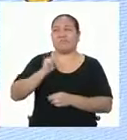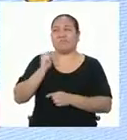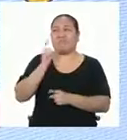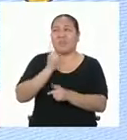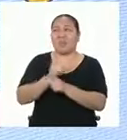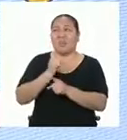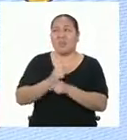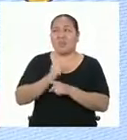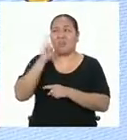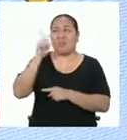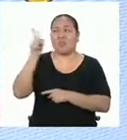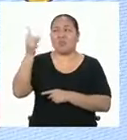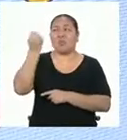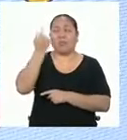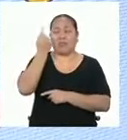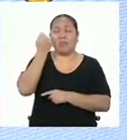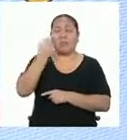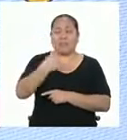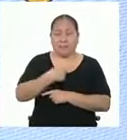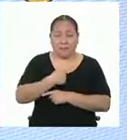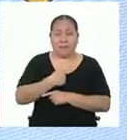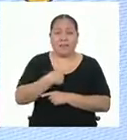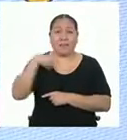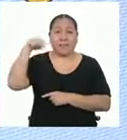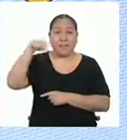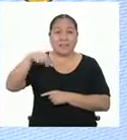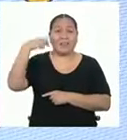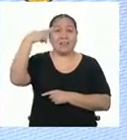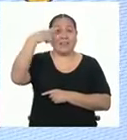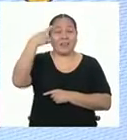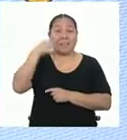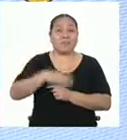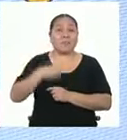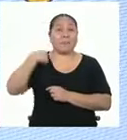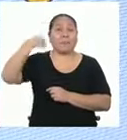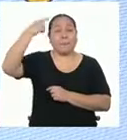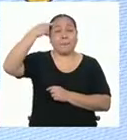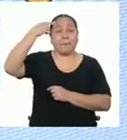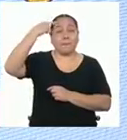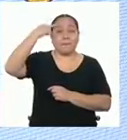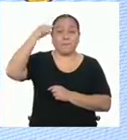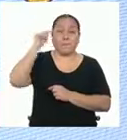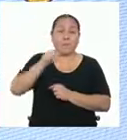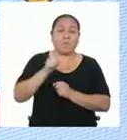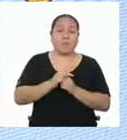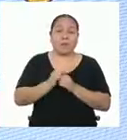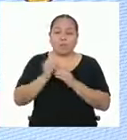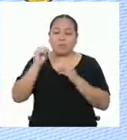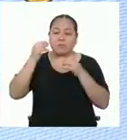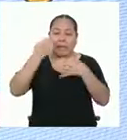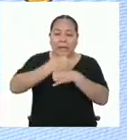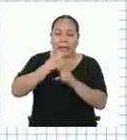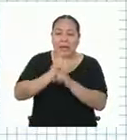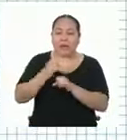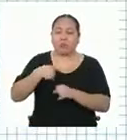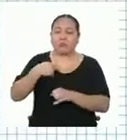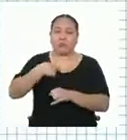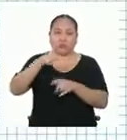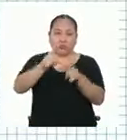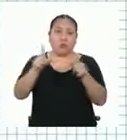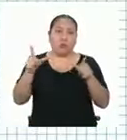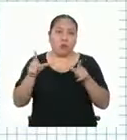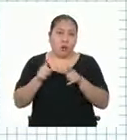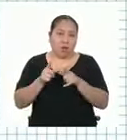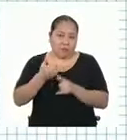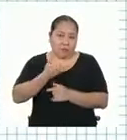profe. Tú sí que me comprendes. Justo por eso es que he estado pensando en cómo crearme un espacio propio en mi